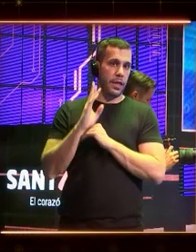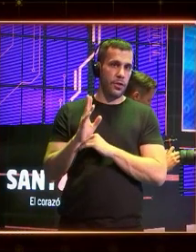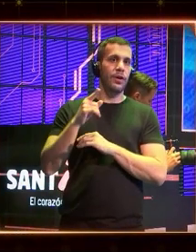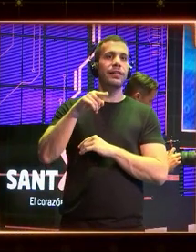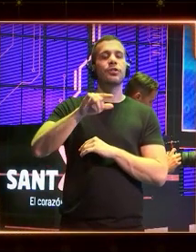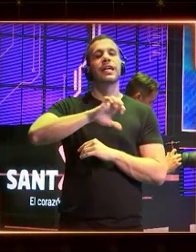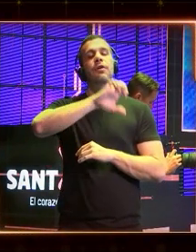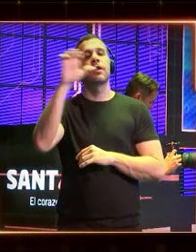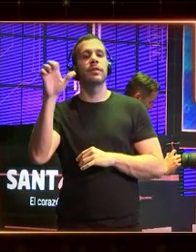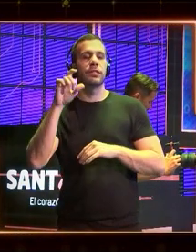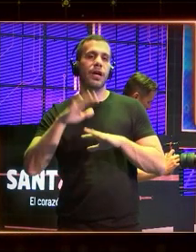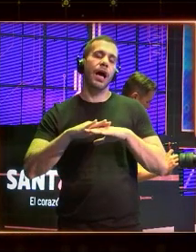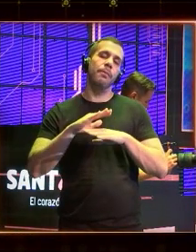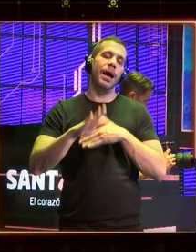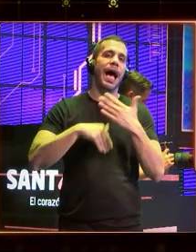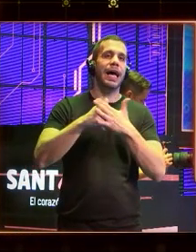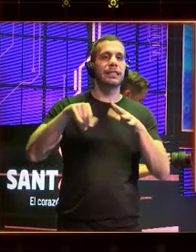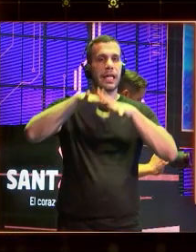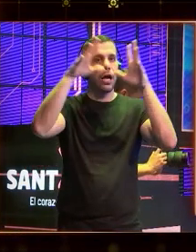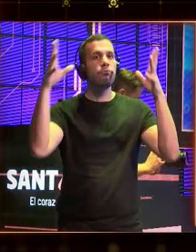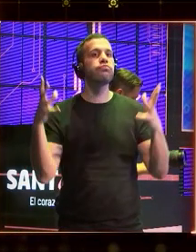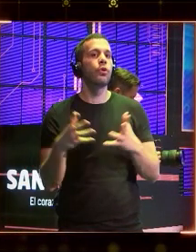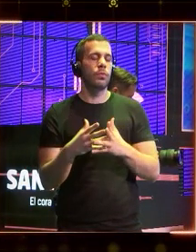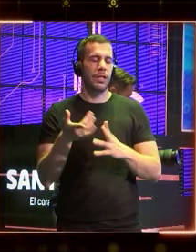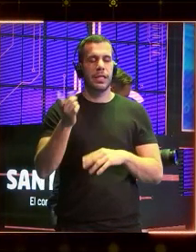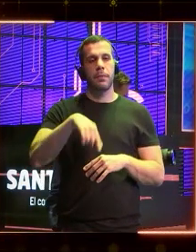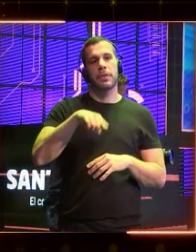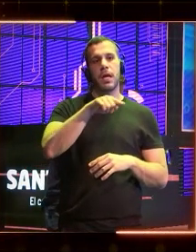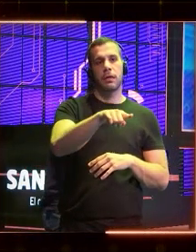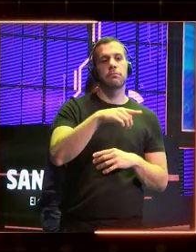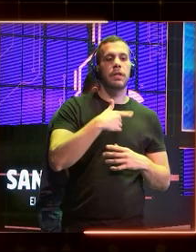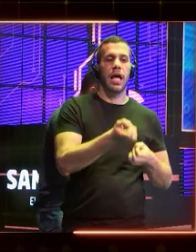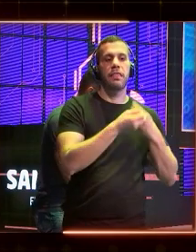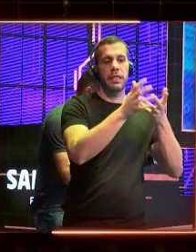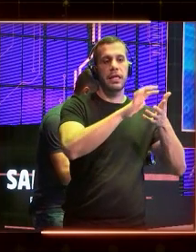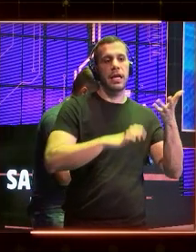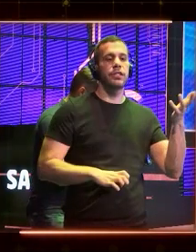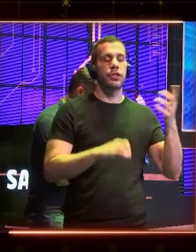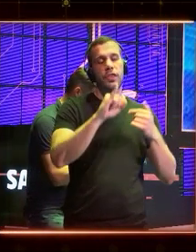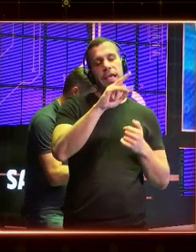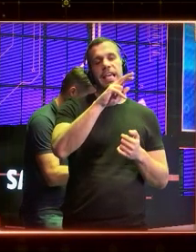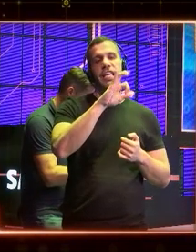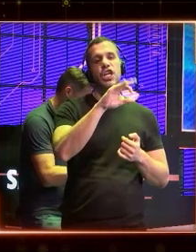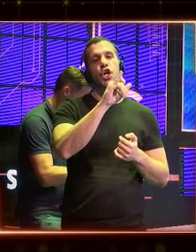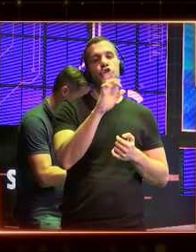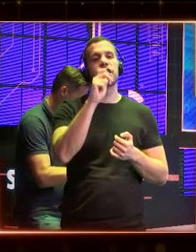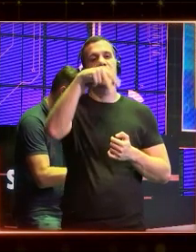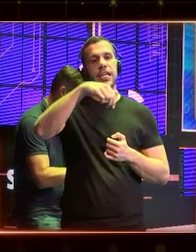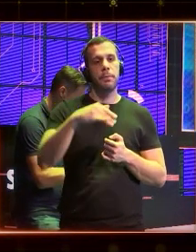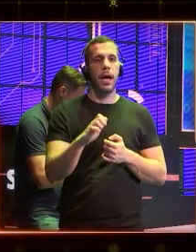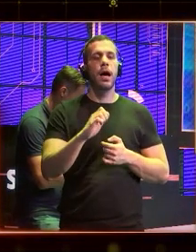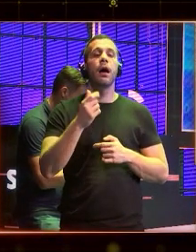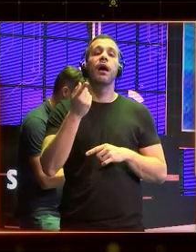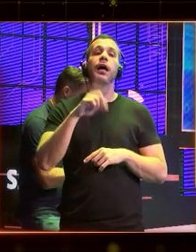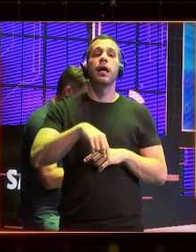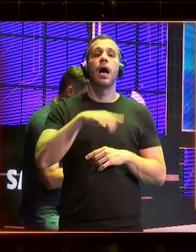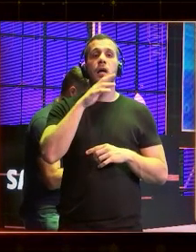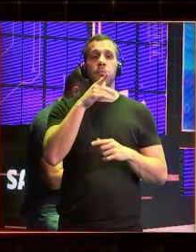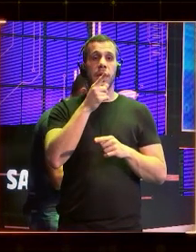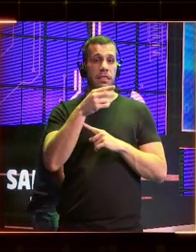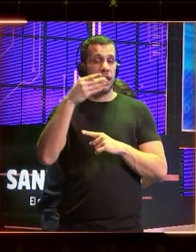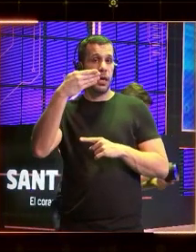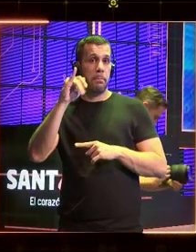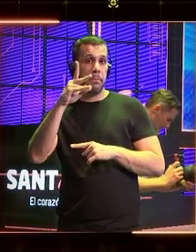hacia la gobernanza global. Previamente hubo la declaración de Hiroshima que es un poco las mejores prácticas de la inteligencia generativa y la executive order de Biden